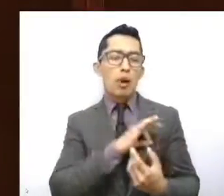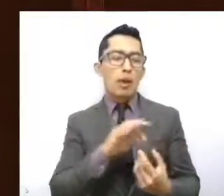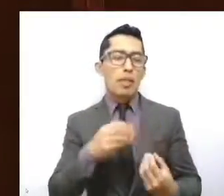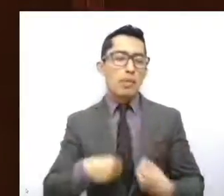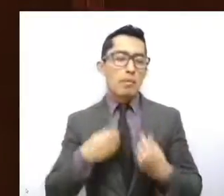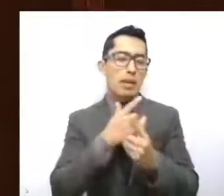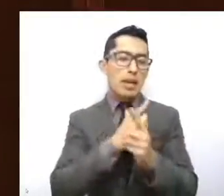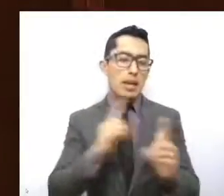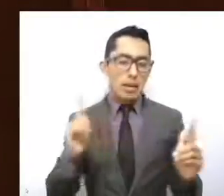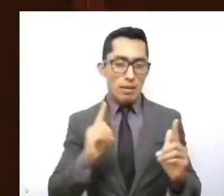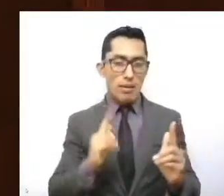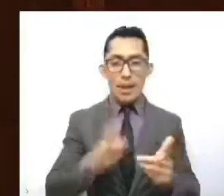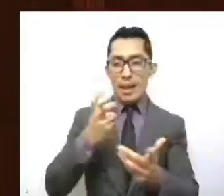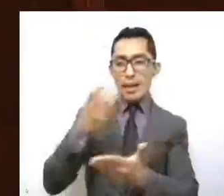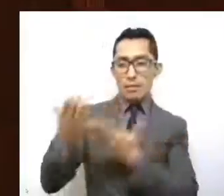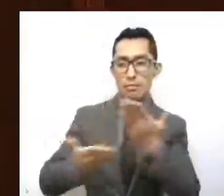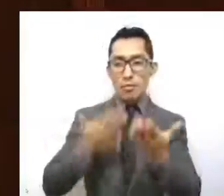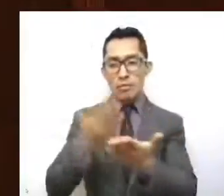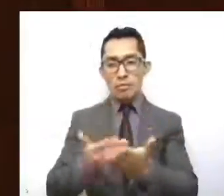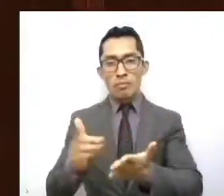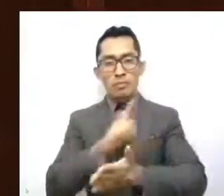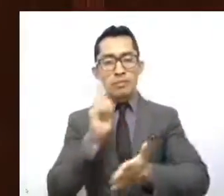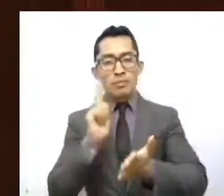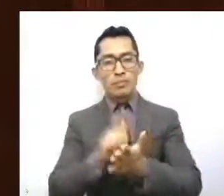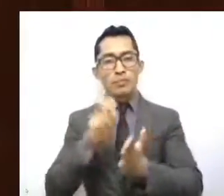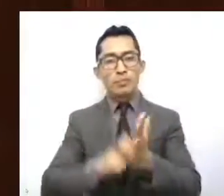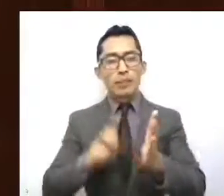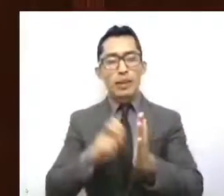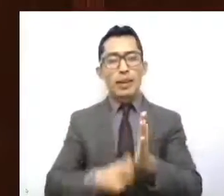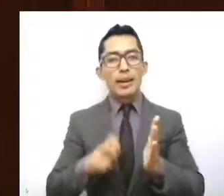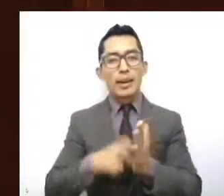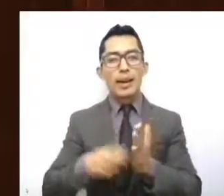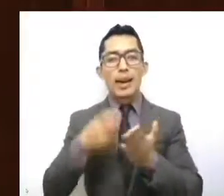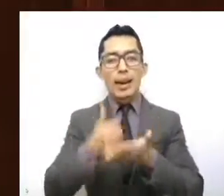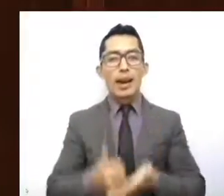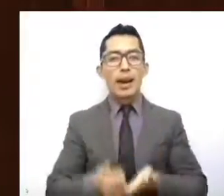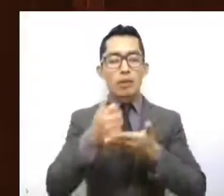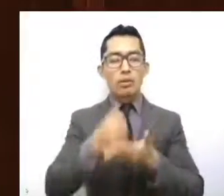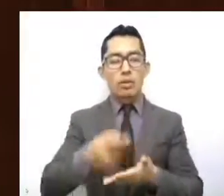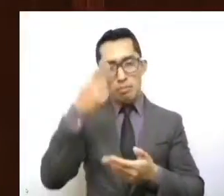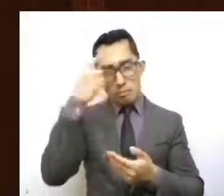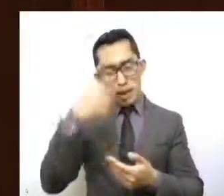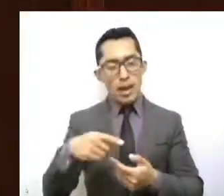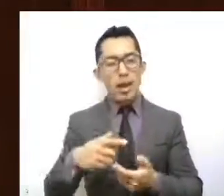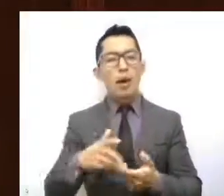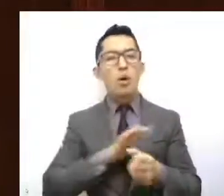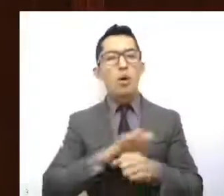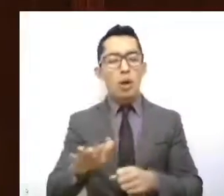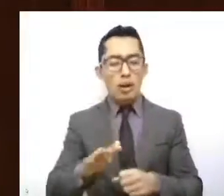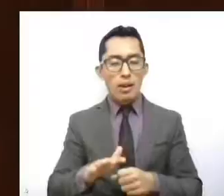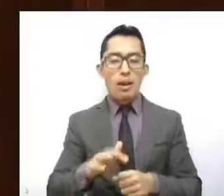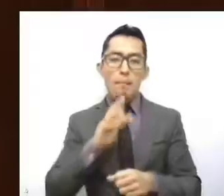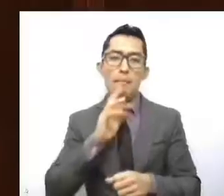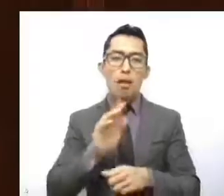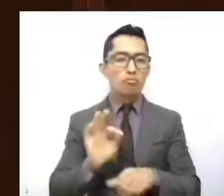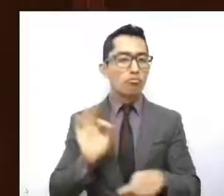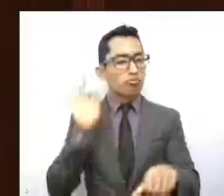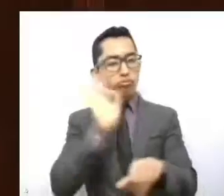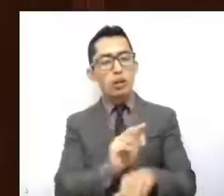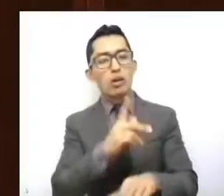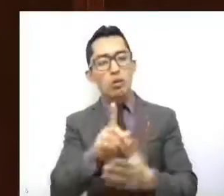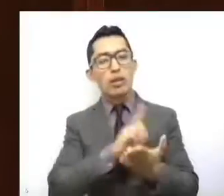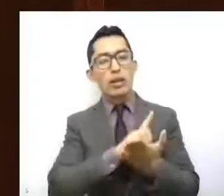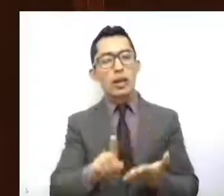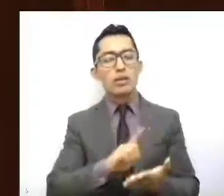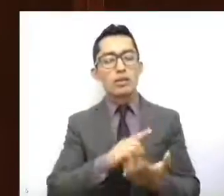Esta iniciativa de ley pretende ser el medio para lograr las mejores condiciones de protección para los derechos de los